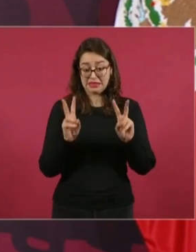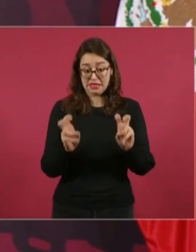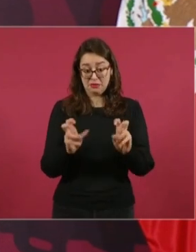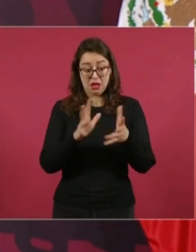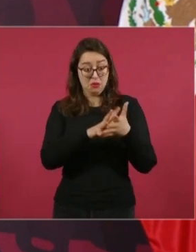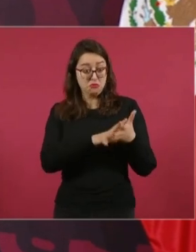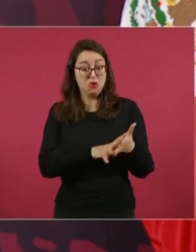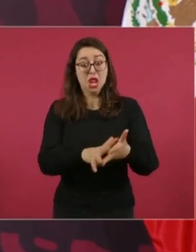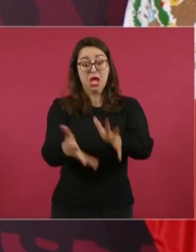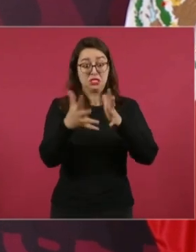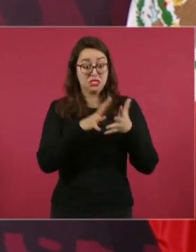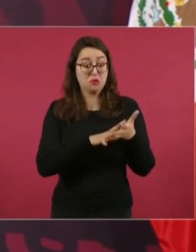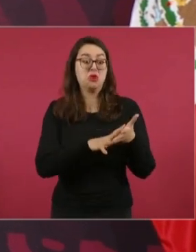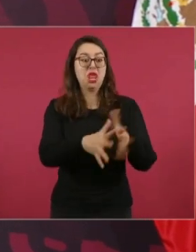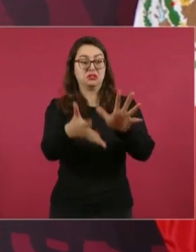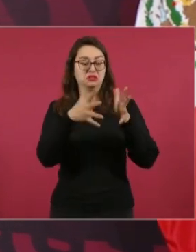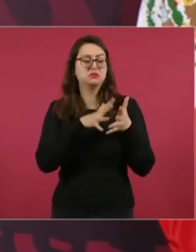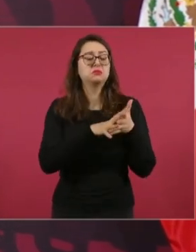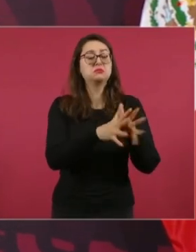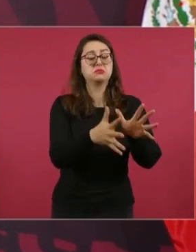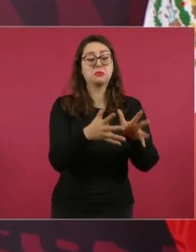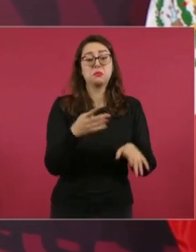la percepción de inseguridad.